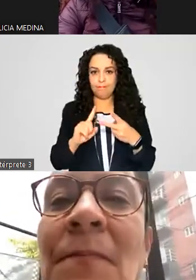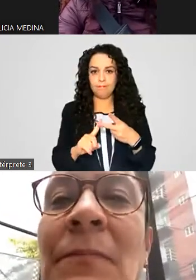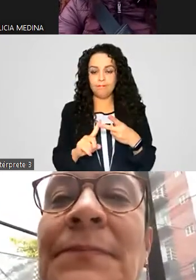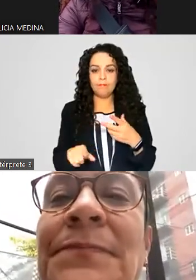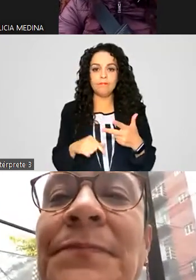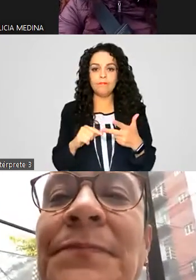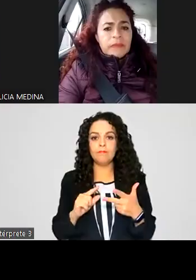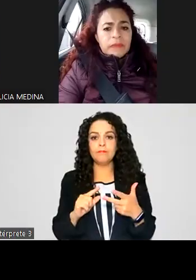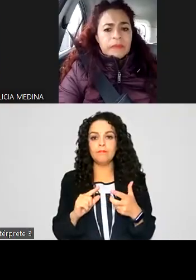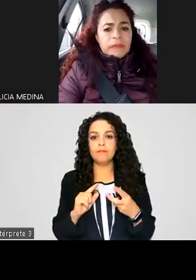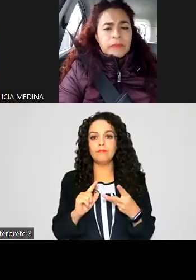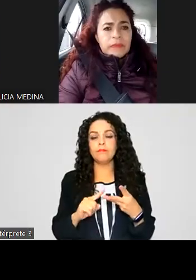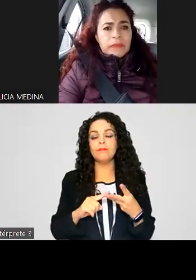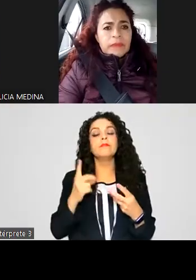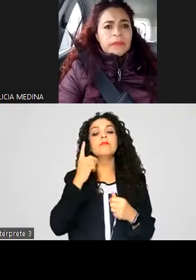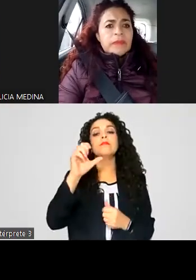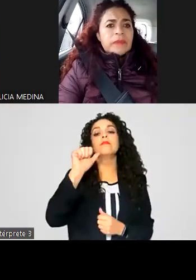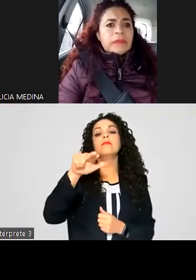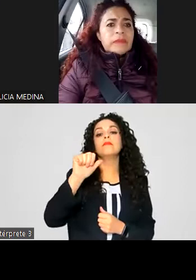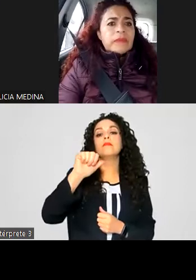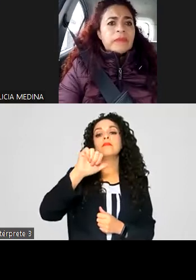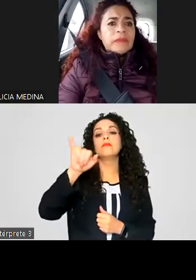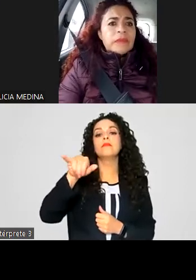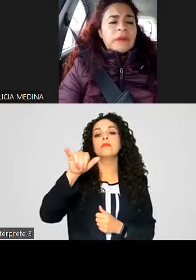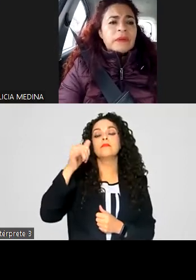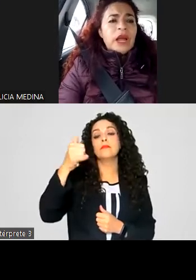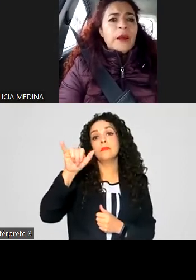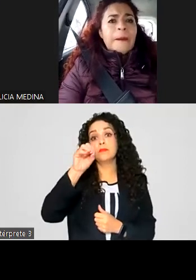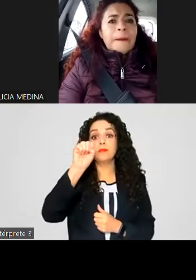Diputada Ana Yoselin Villagran Villasana. Diputada